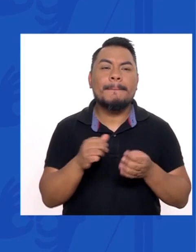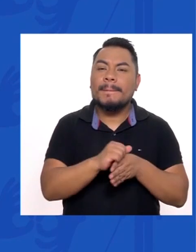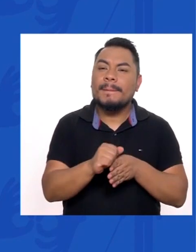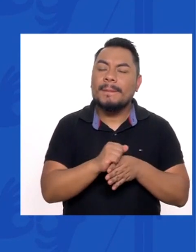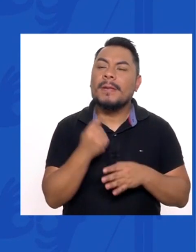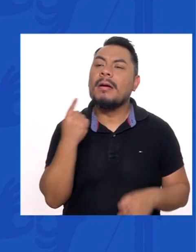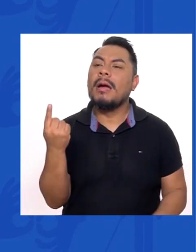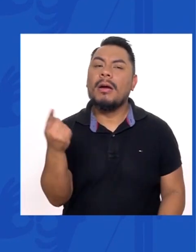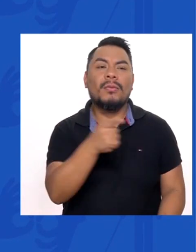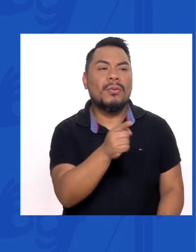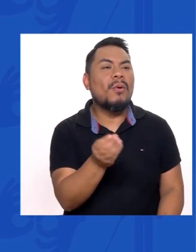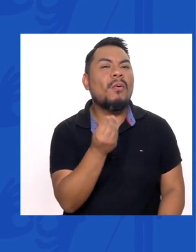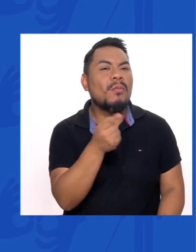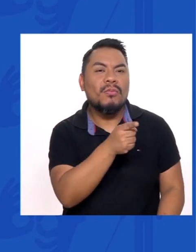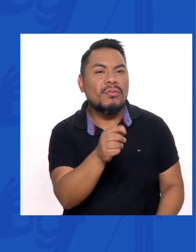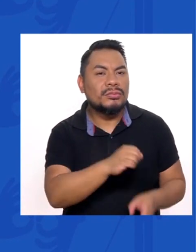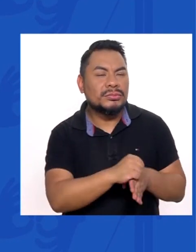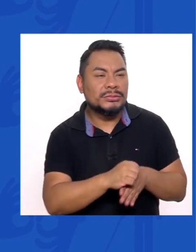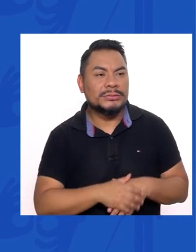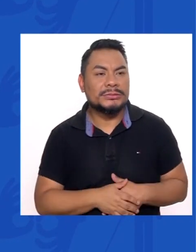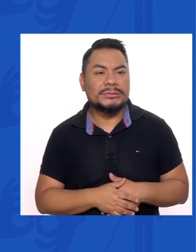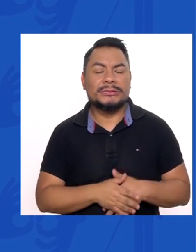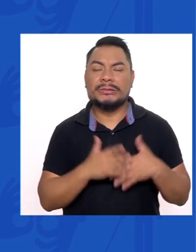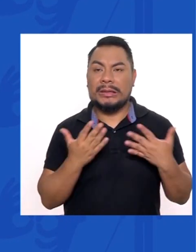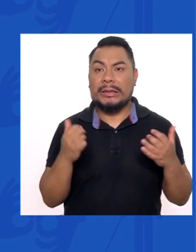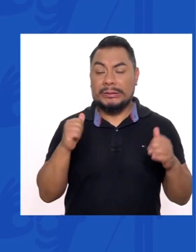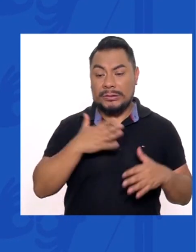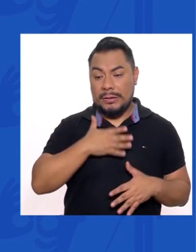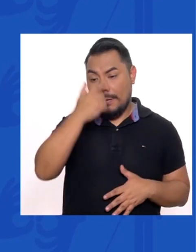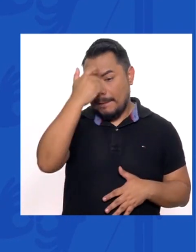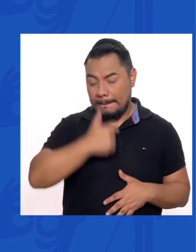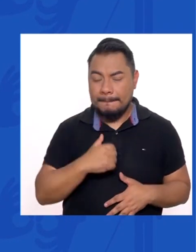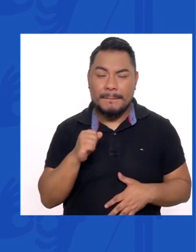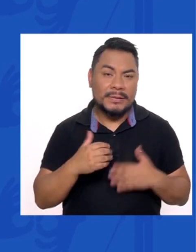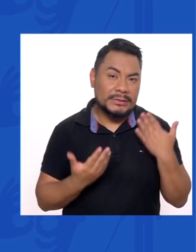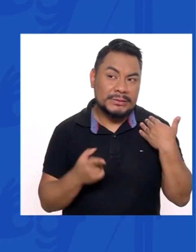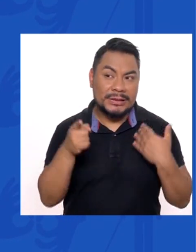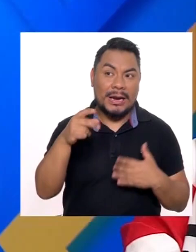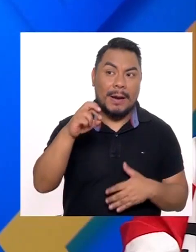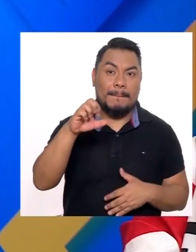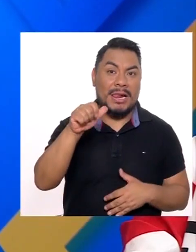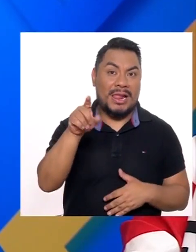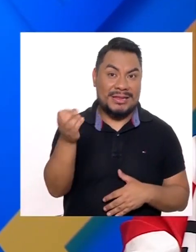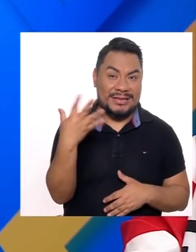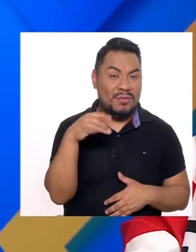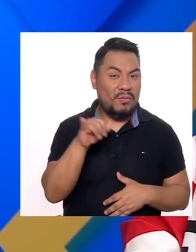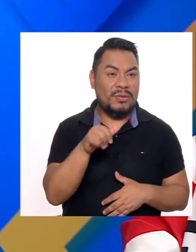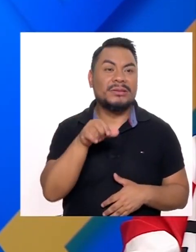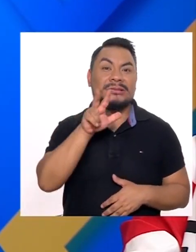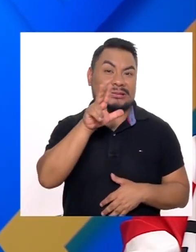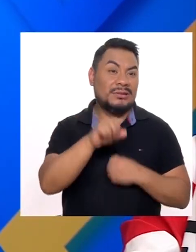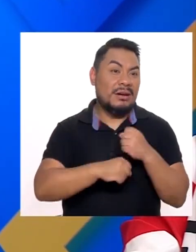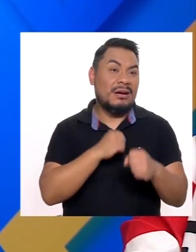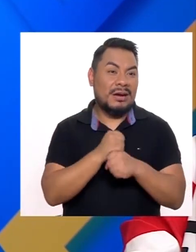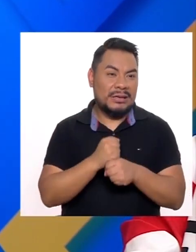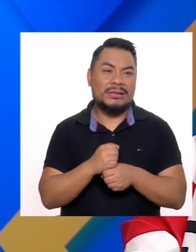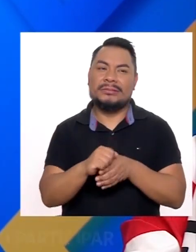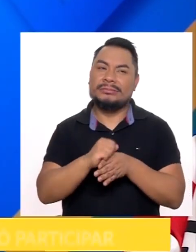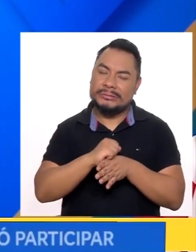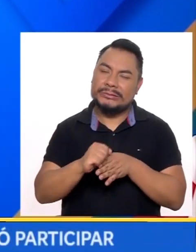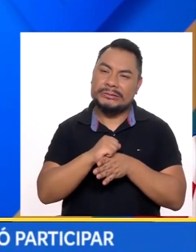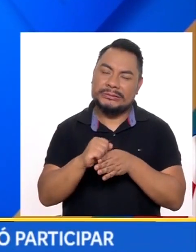sido la preparación En cada uno de ustedes? Bueno, sí En lo personal Como menciona Pilar Sí, fueron tres años De mucho sacrificio